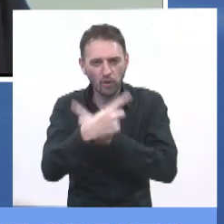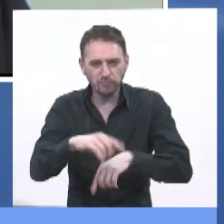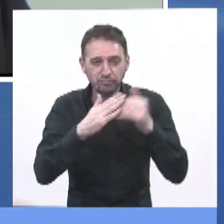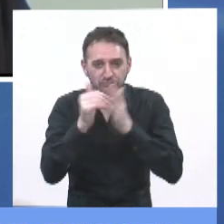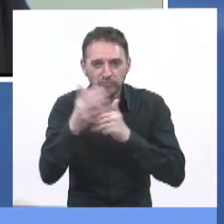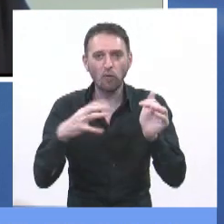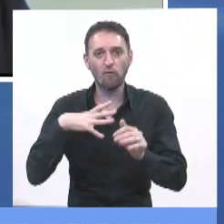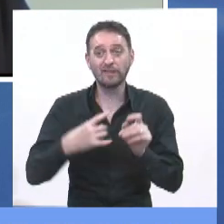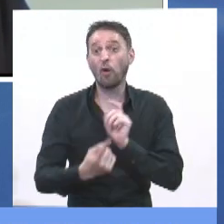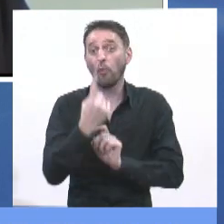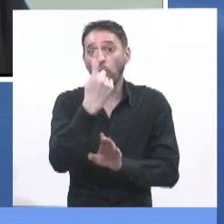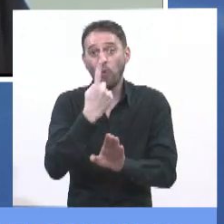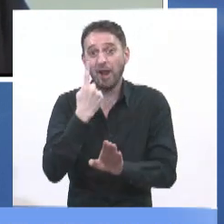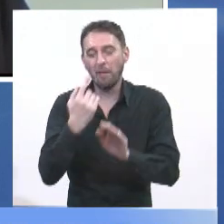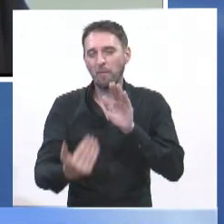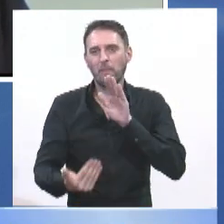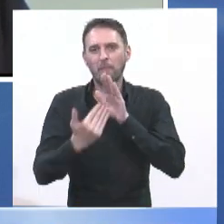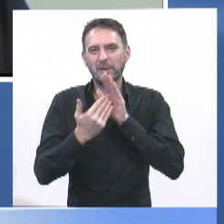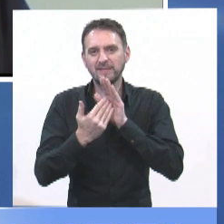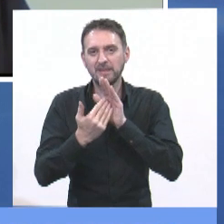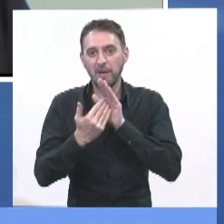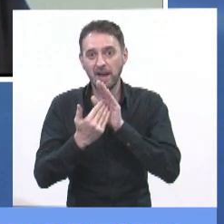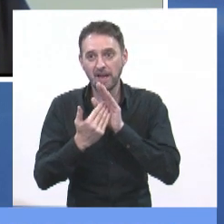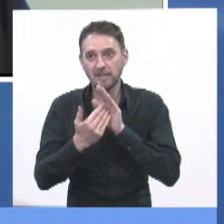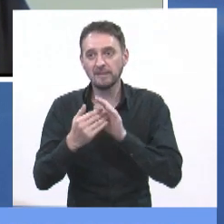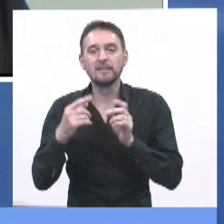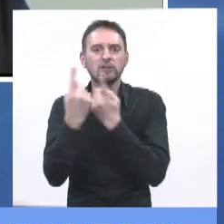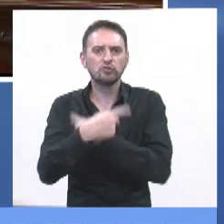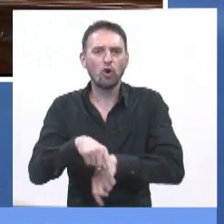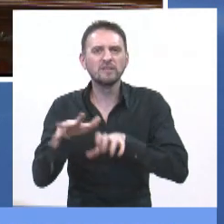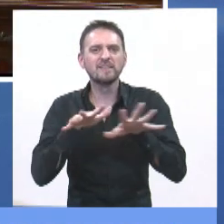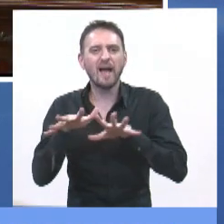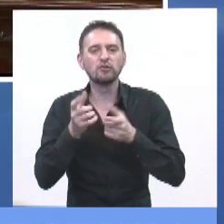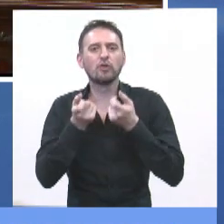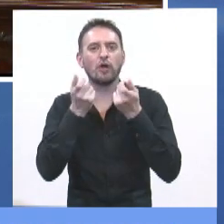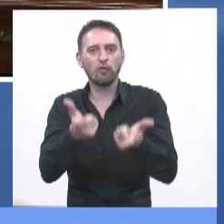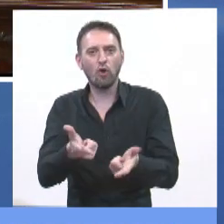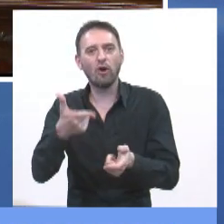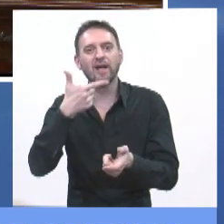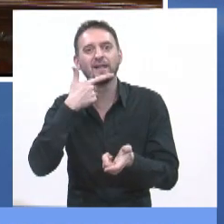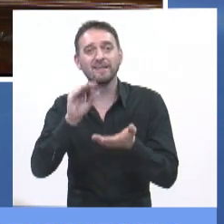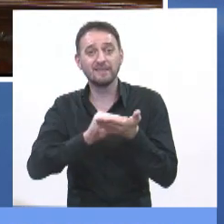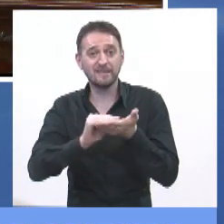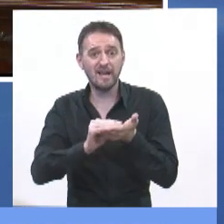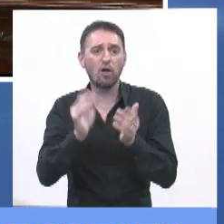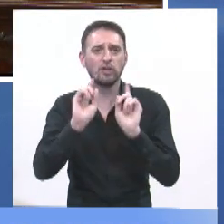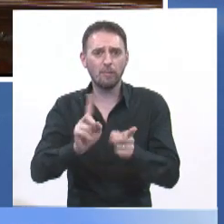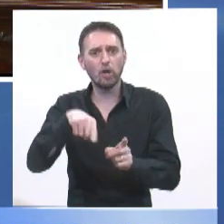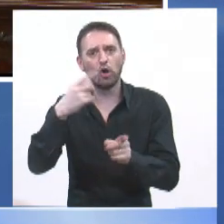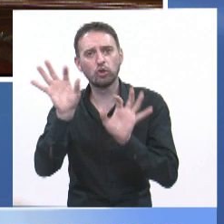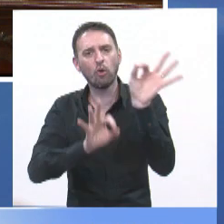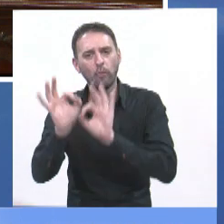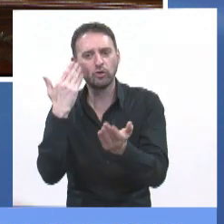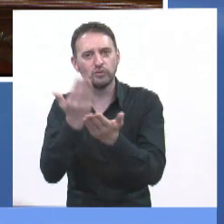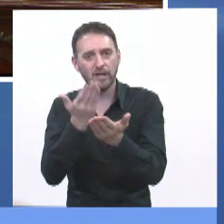obra de ella, una de las principales mociones y acciones que ha desarrollado el Senado de la Nación, junto a otros proyectos, ha promovido